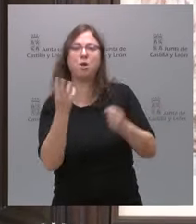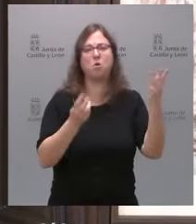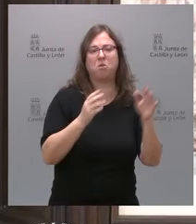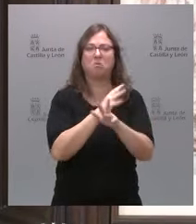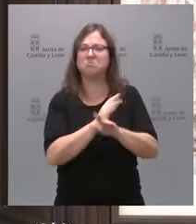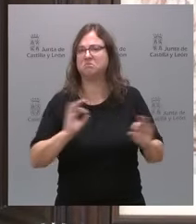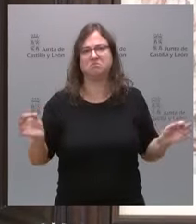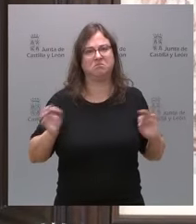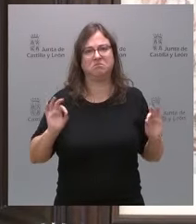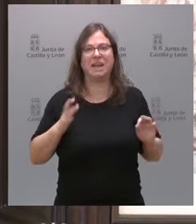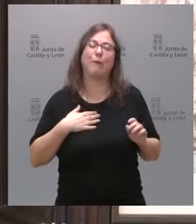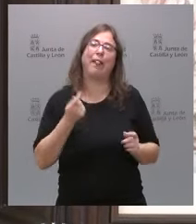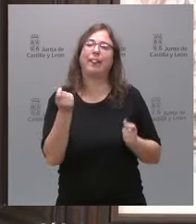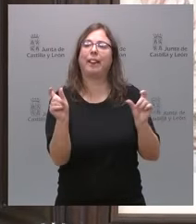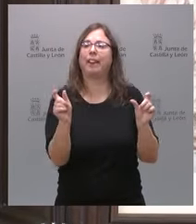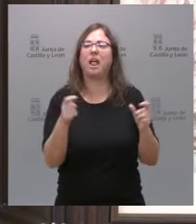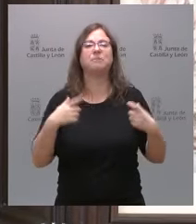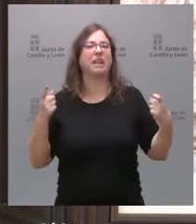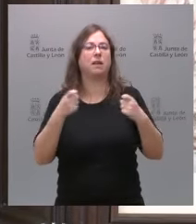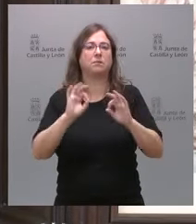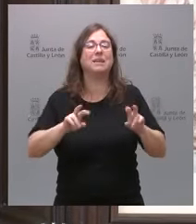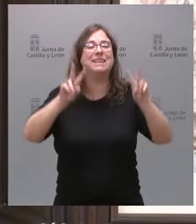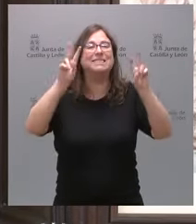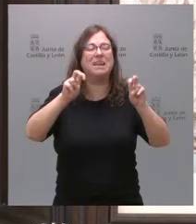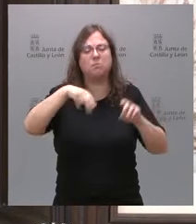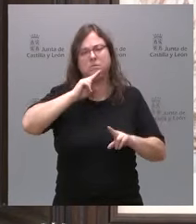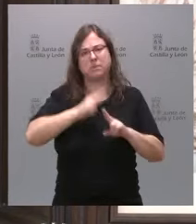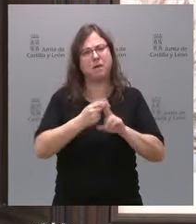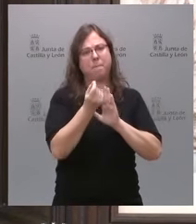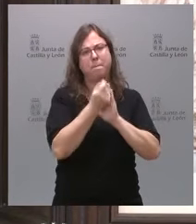vamos a entrar en guerra de cifras. Esta es una cuestión de principios.